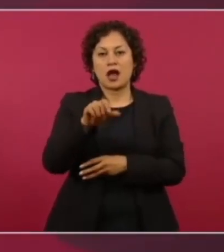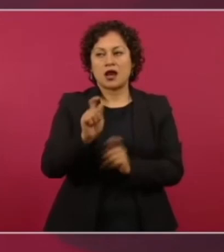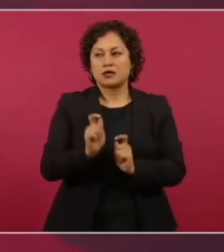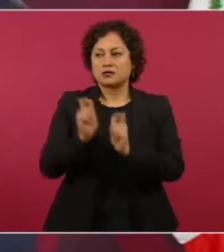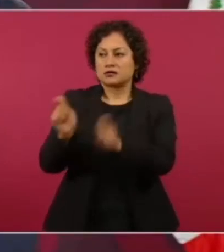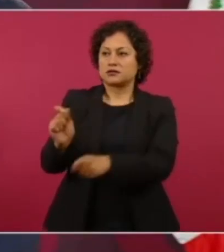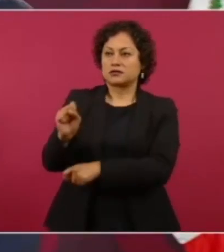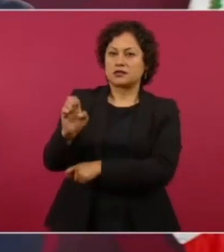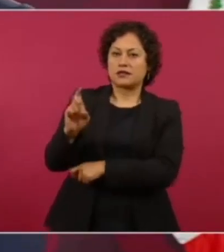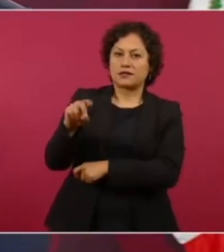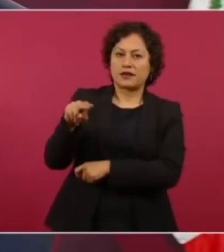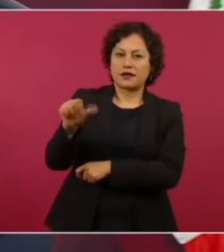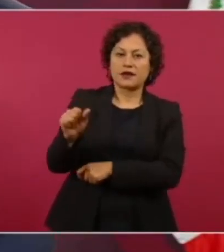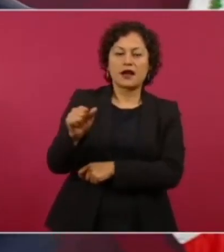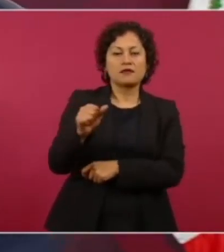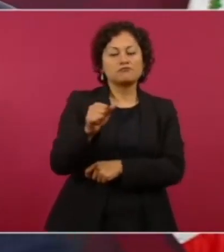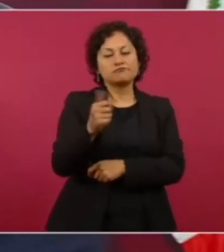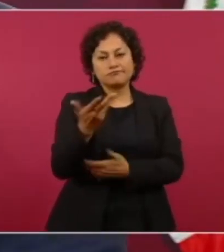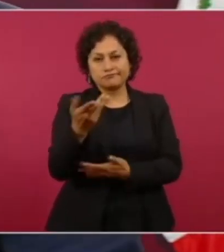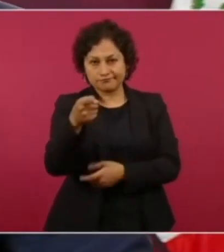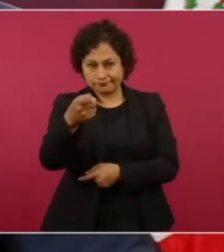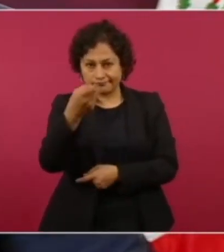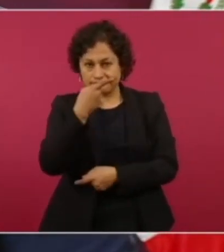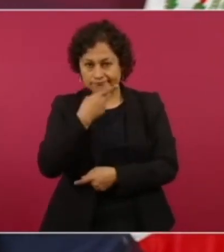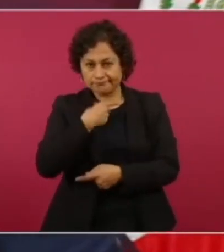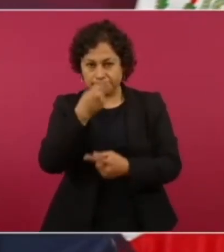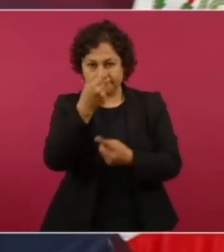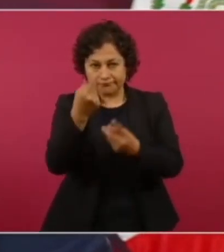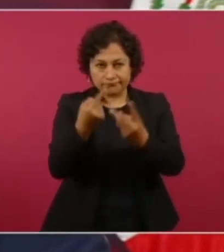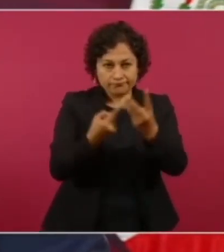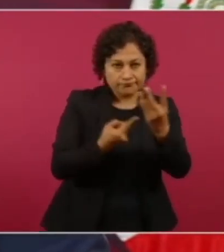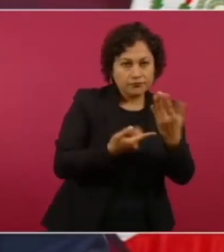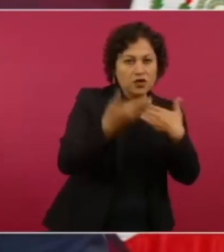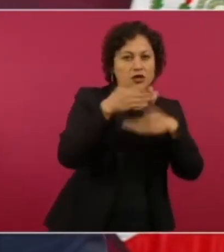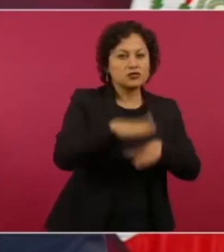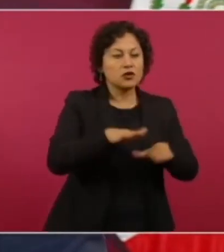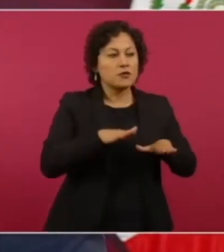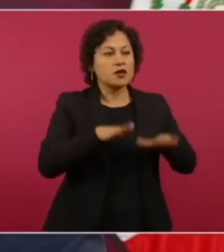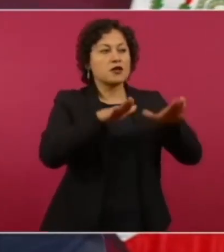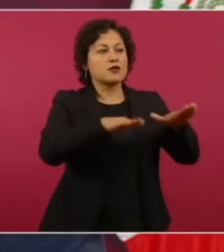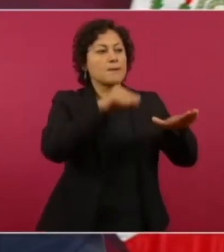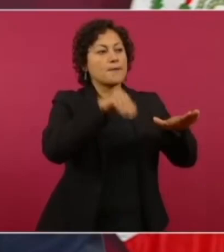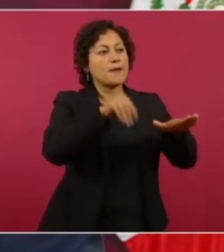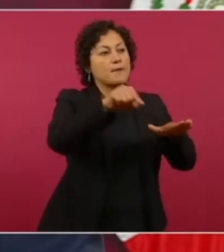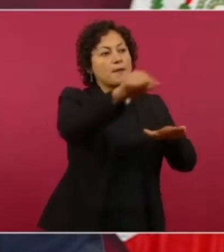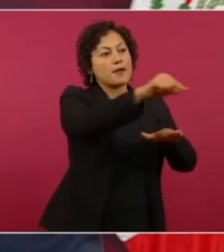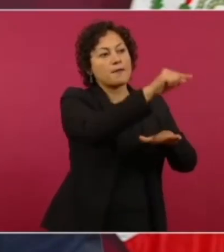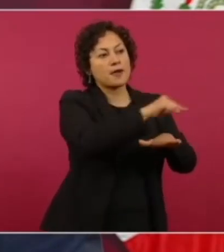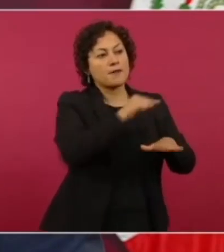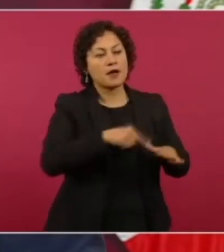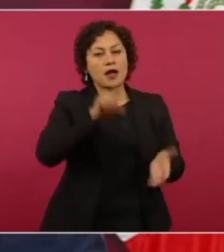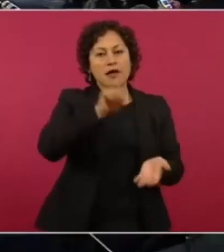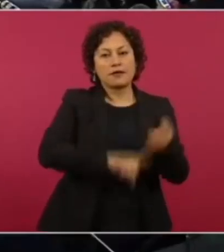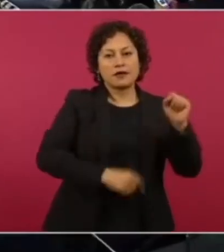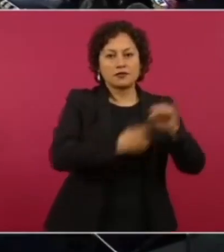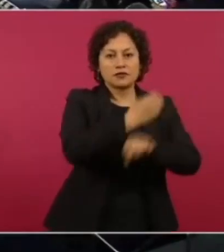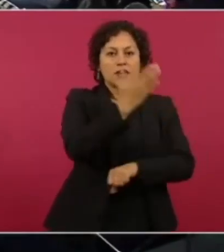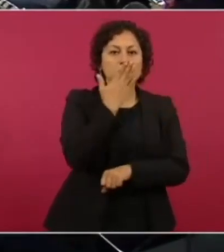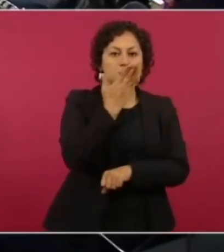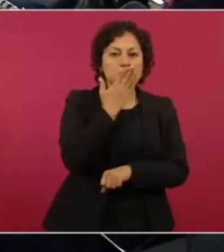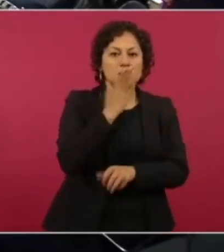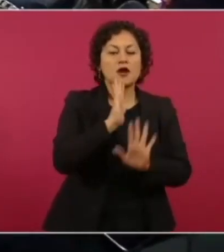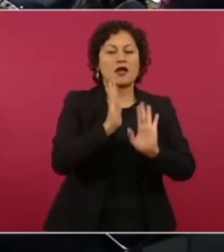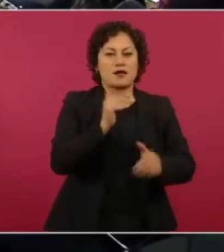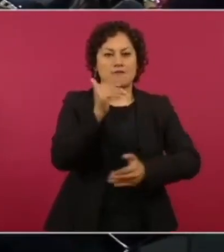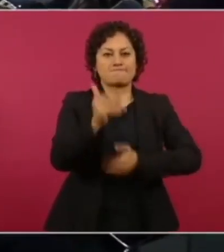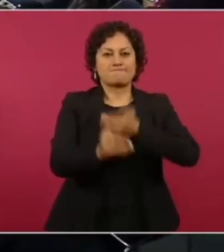en fin, todo lo que tiene que ver con la infraestructura aeroportuaria en Sonora va avanzando, igual que